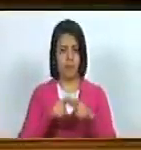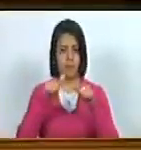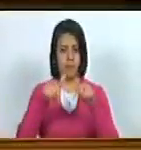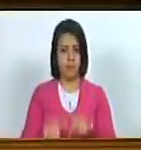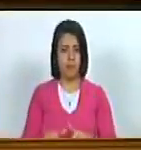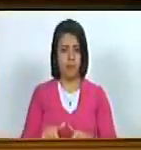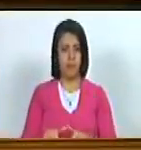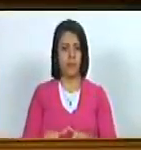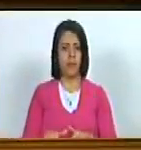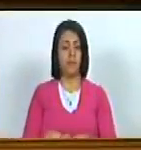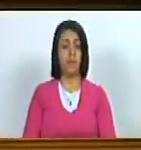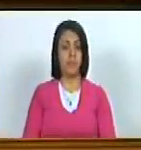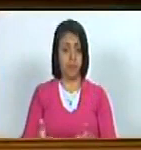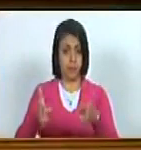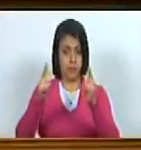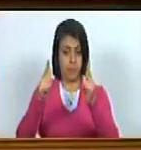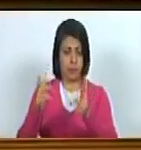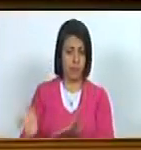se declara